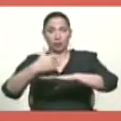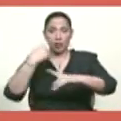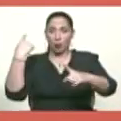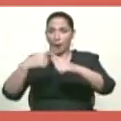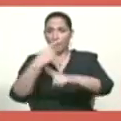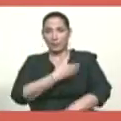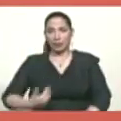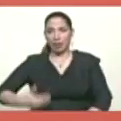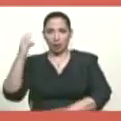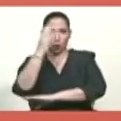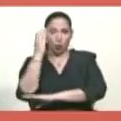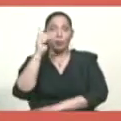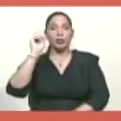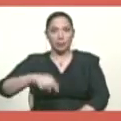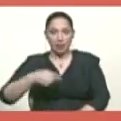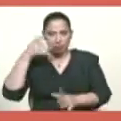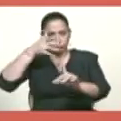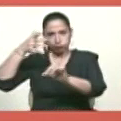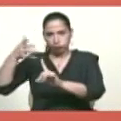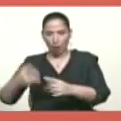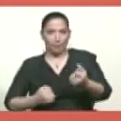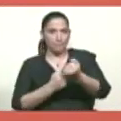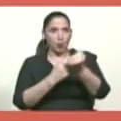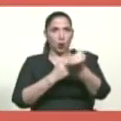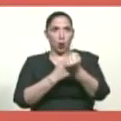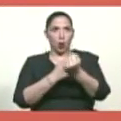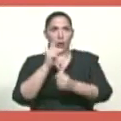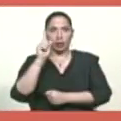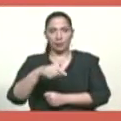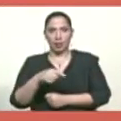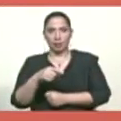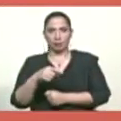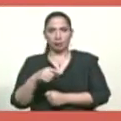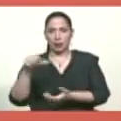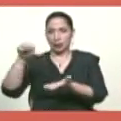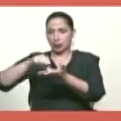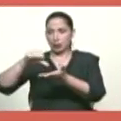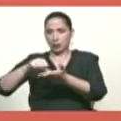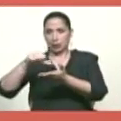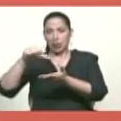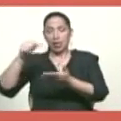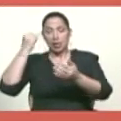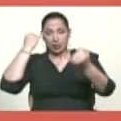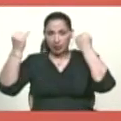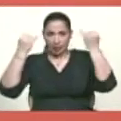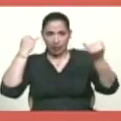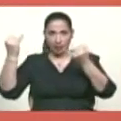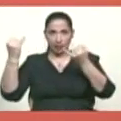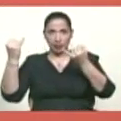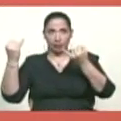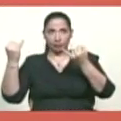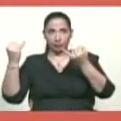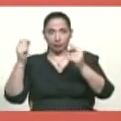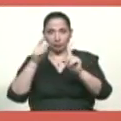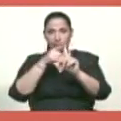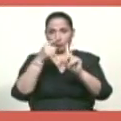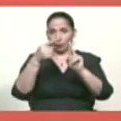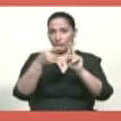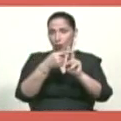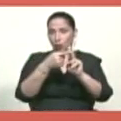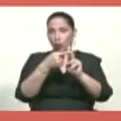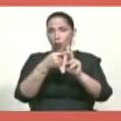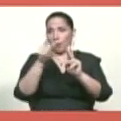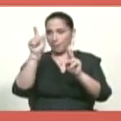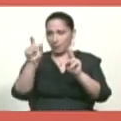y tenía el asesoramiento y el apoyo por parte de la Agencia Central de Inteligencia a través de dos agentes de la CIA